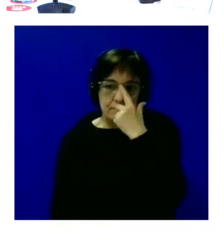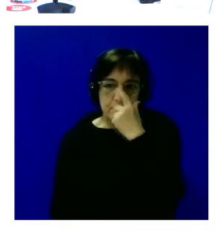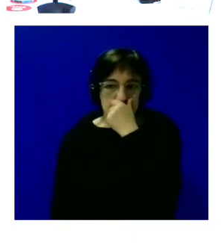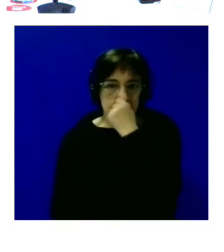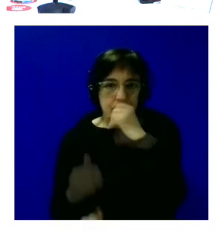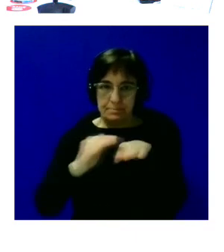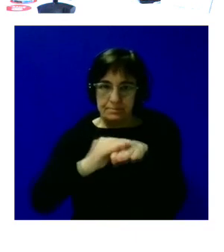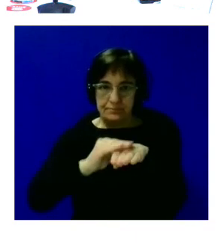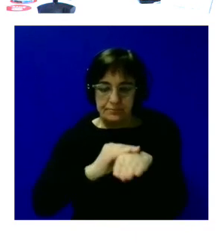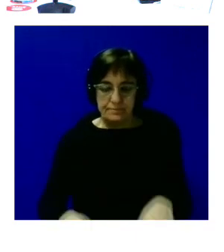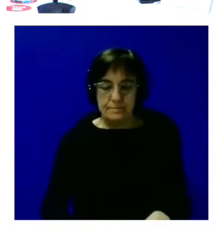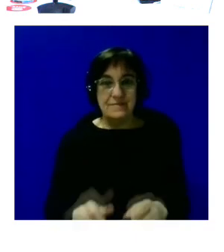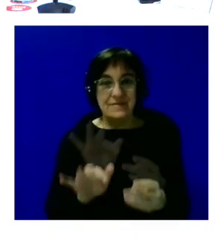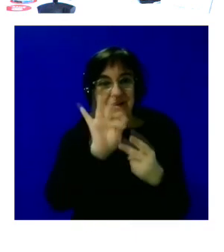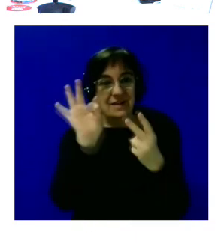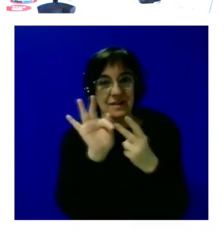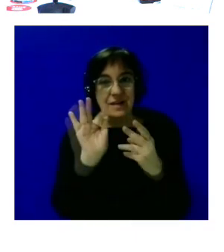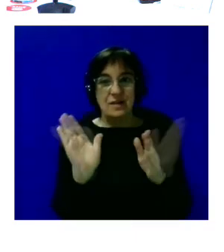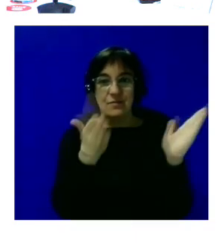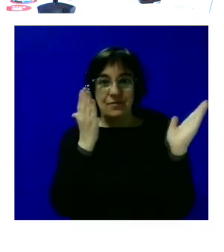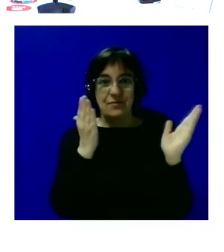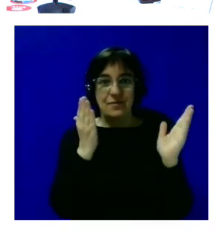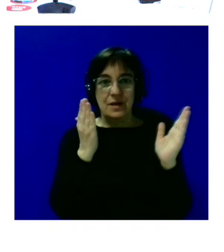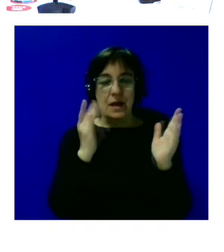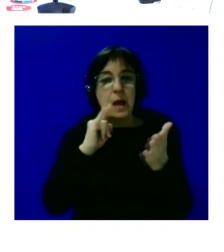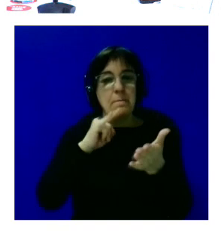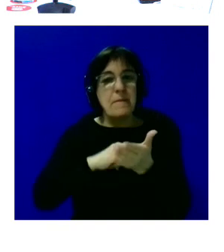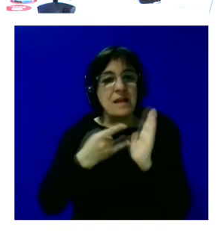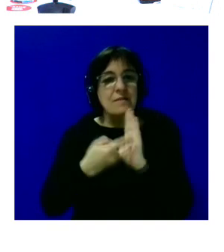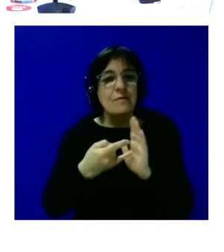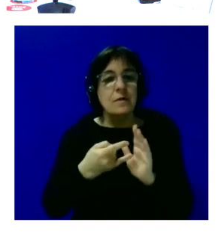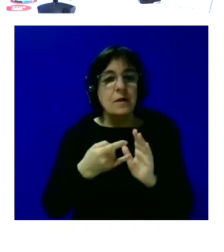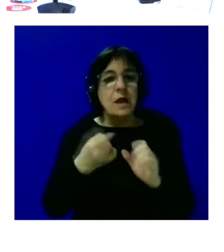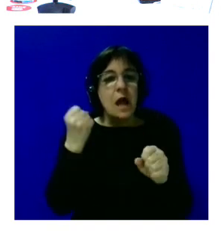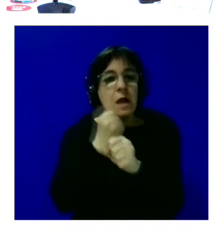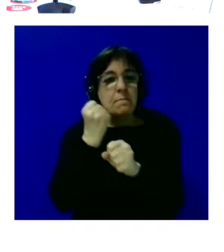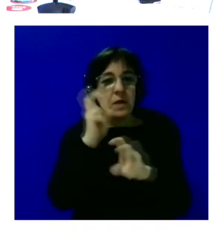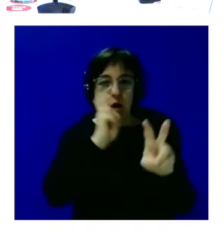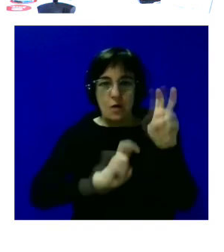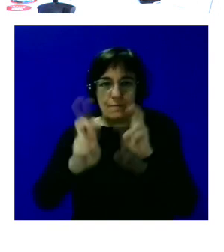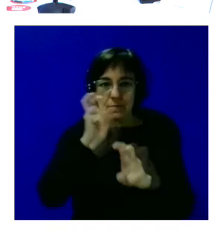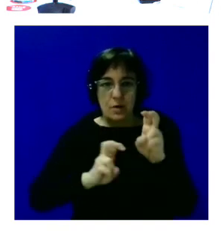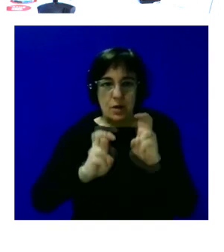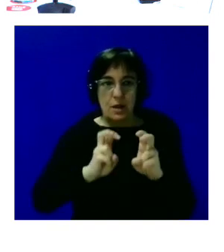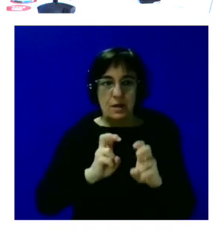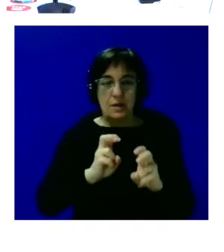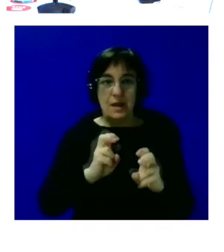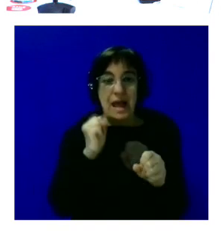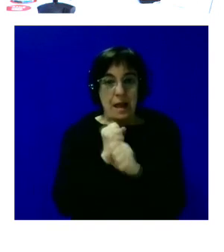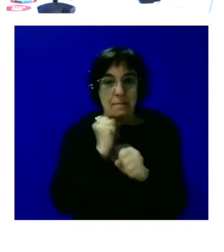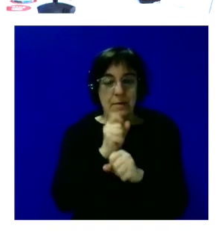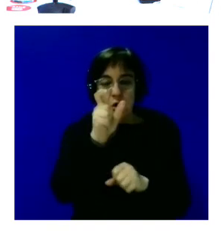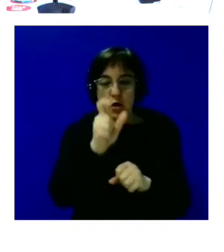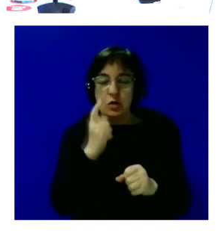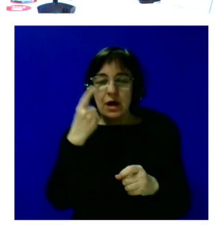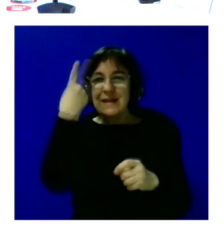perdonar la siguiente fase sería la planificación en la búsqueda de empleo entonces el empleo posmonarizado se basa mucho en conocer